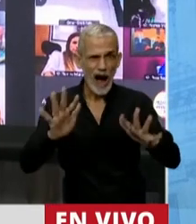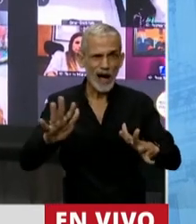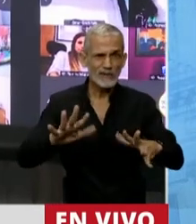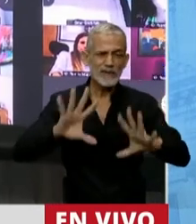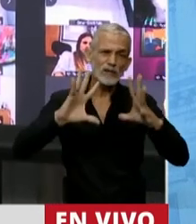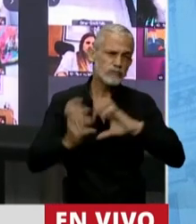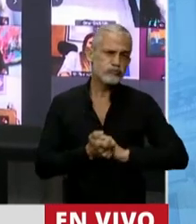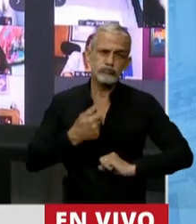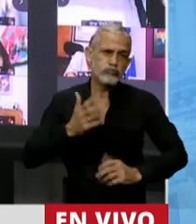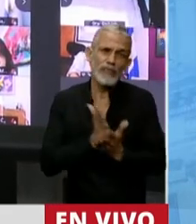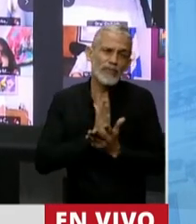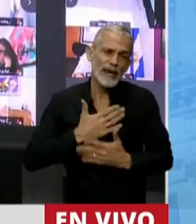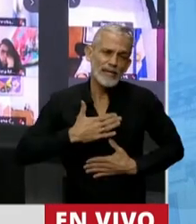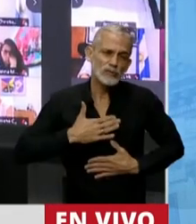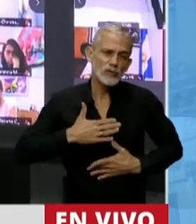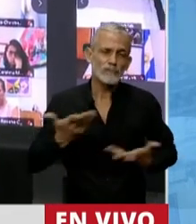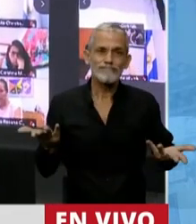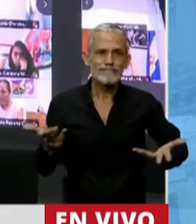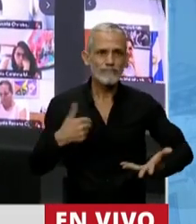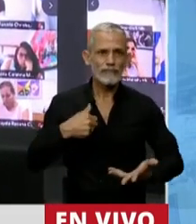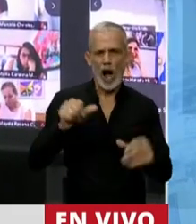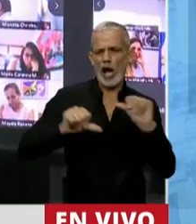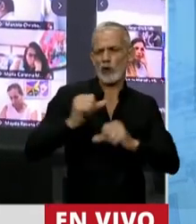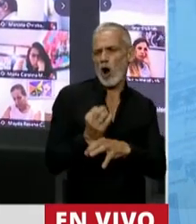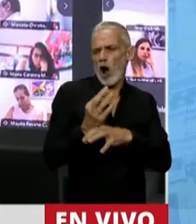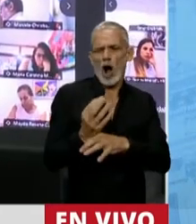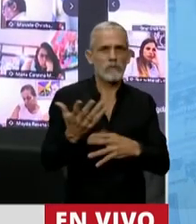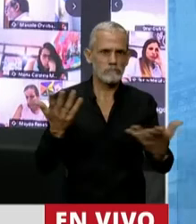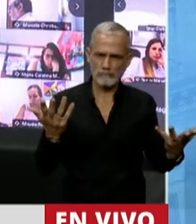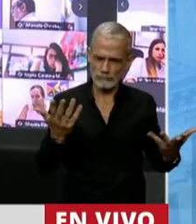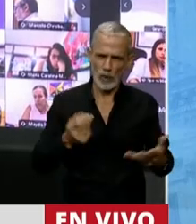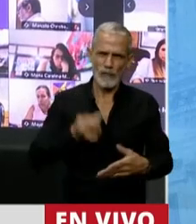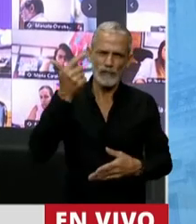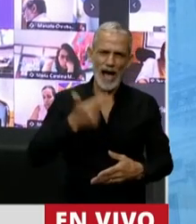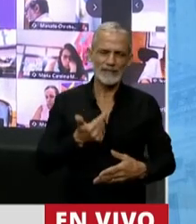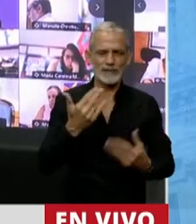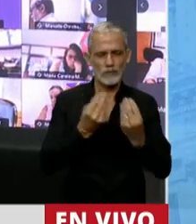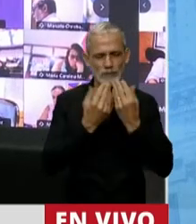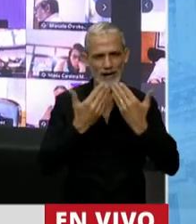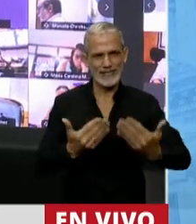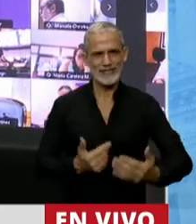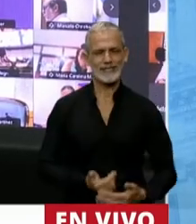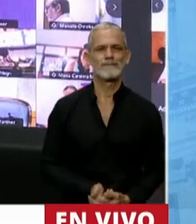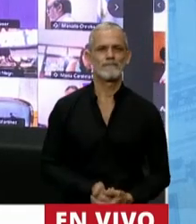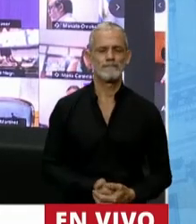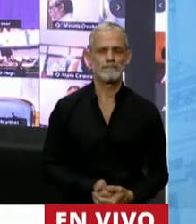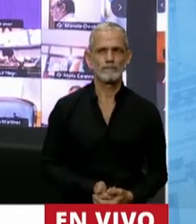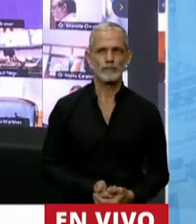afectado el derecho de propiedad. Y no hay que ser científico para darse cuenta de esto. Gracias, señor Presidente.